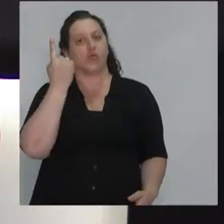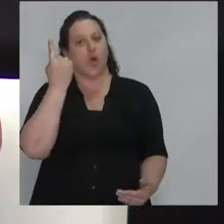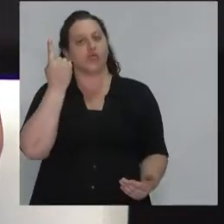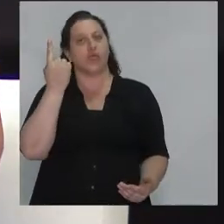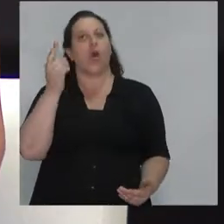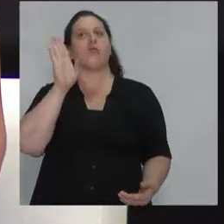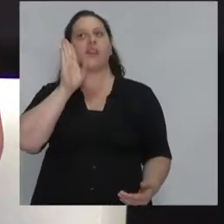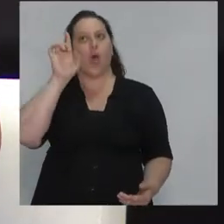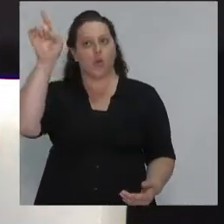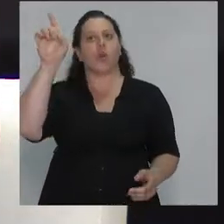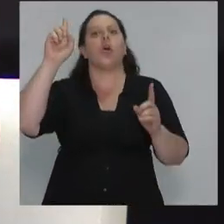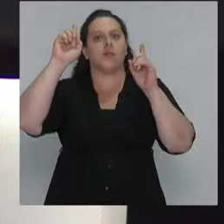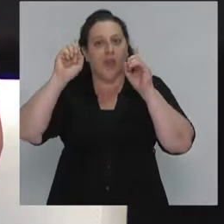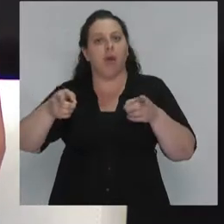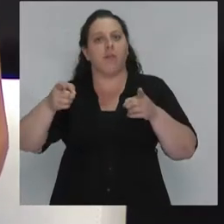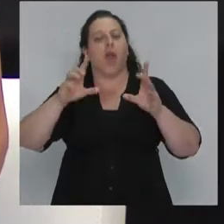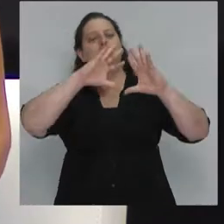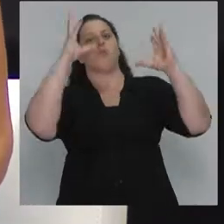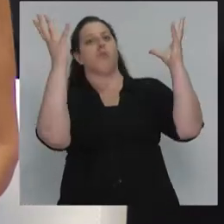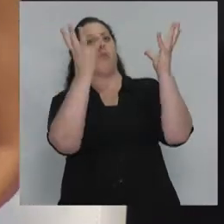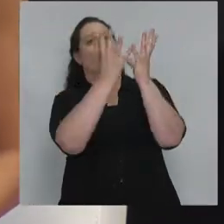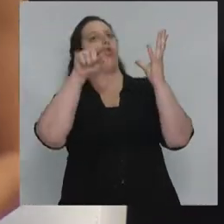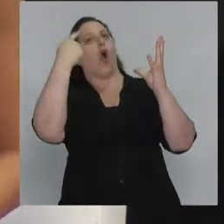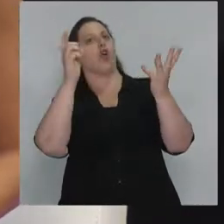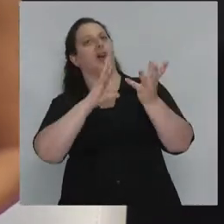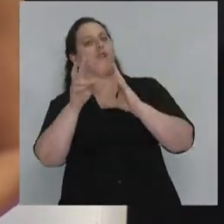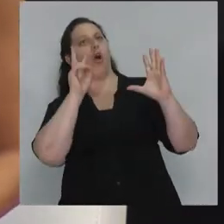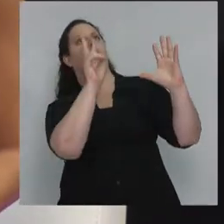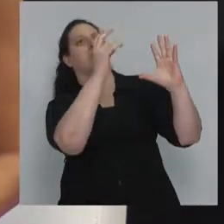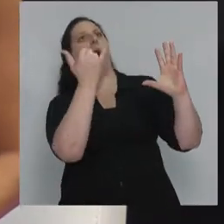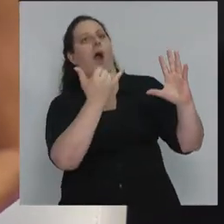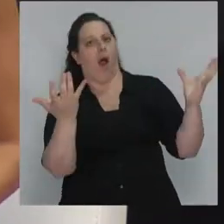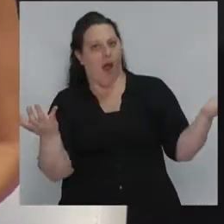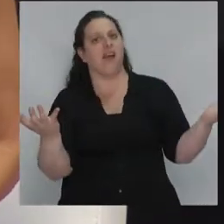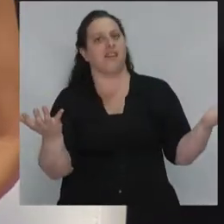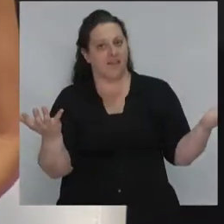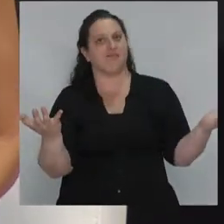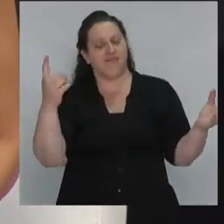Estados Unidos hay una visión de mundo diferente que tiene muchísimos puntos en común.